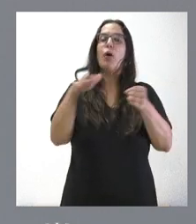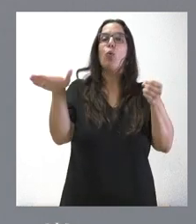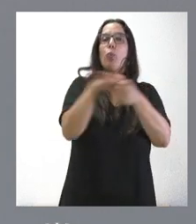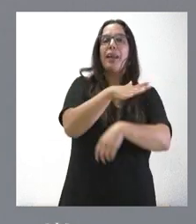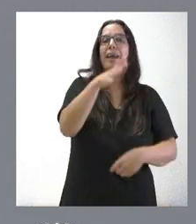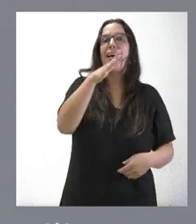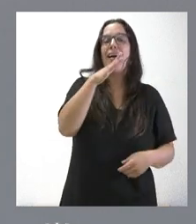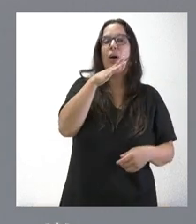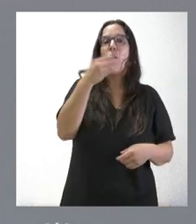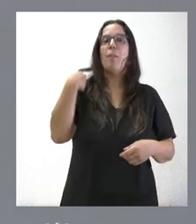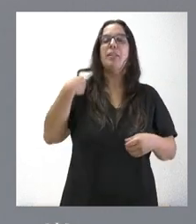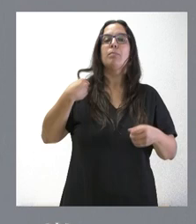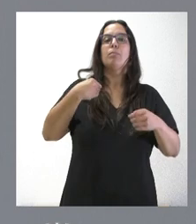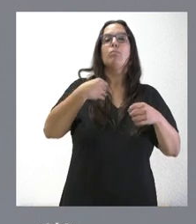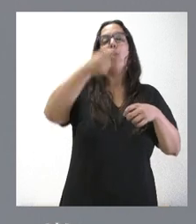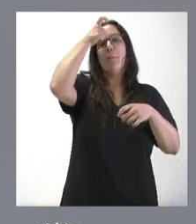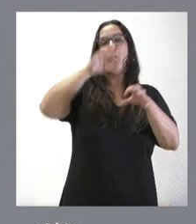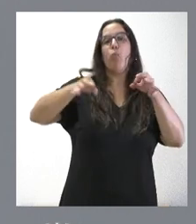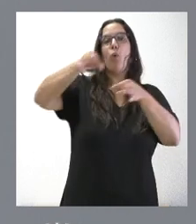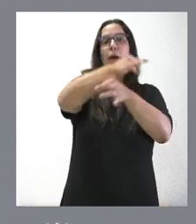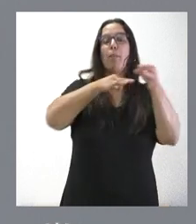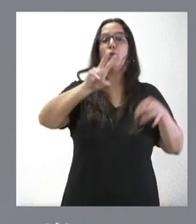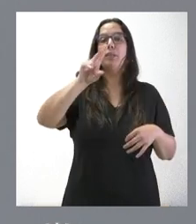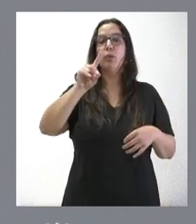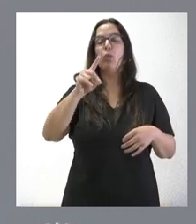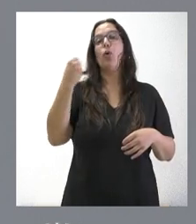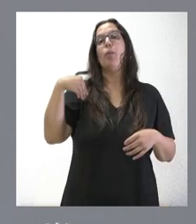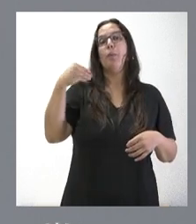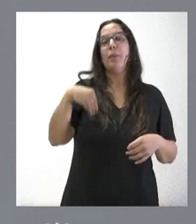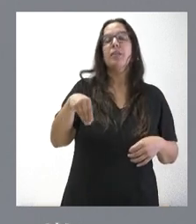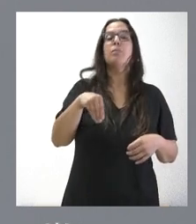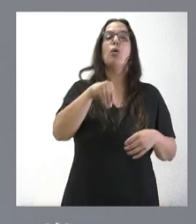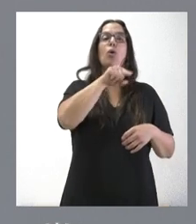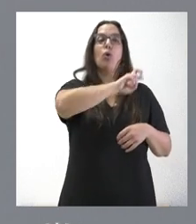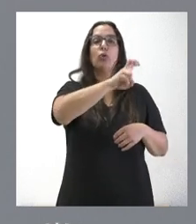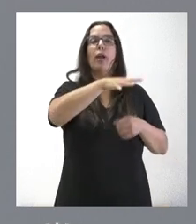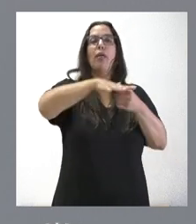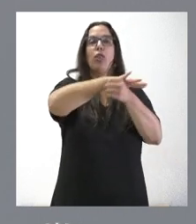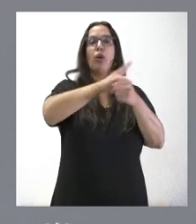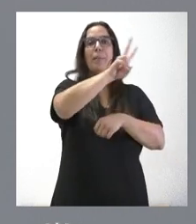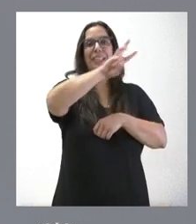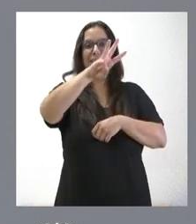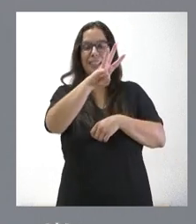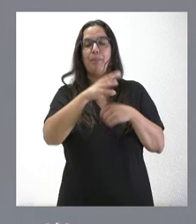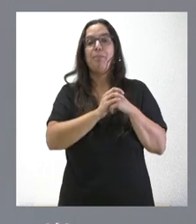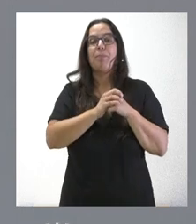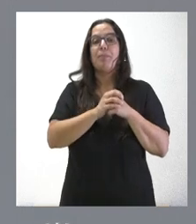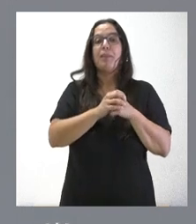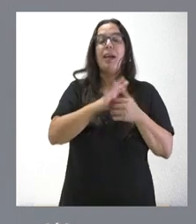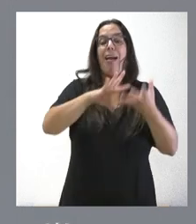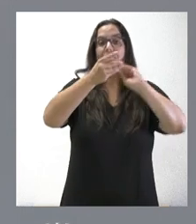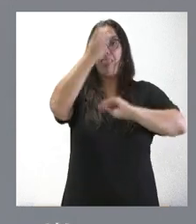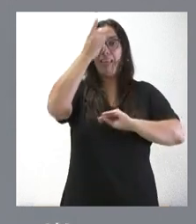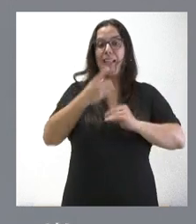campos góticos, que reúne a 21 municipios, y Vega del Duero, que reúne a 23 localidades. La digitalización es una de las